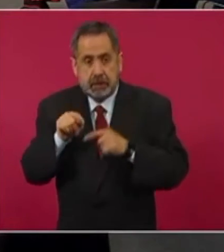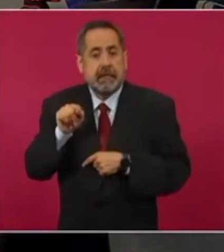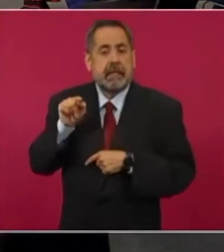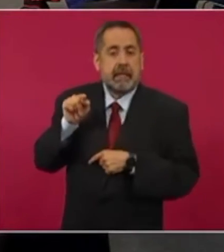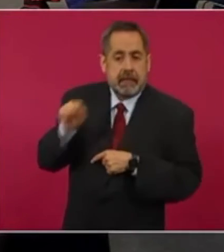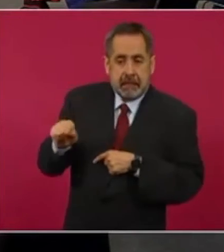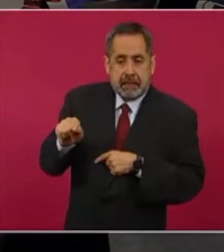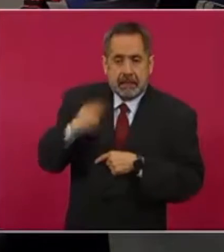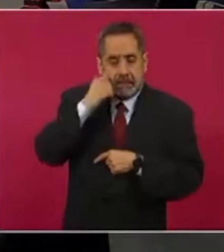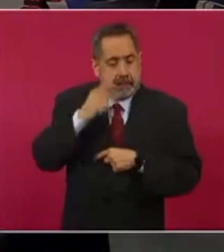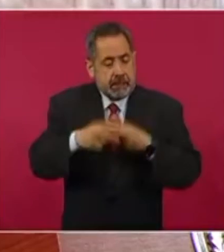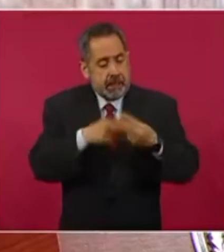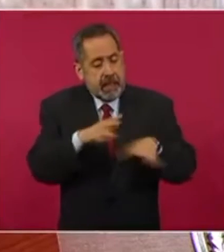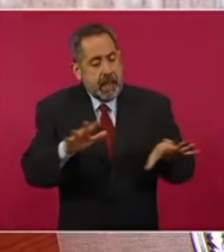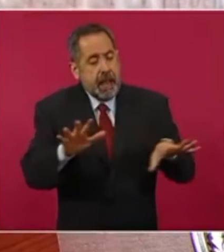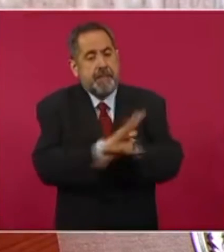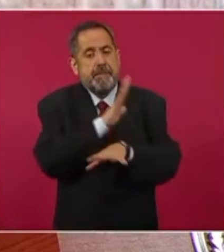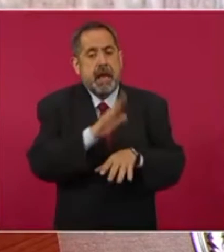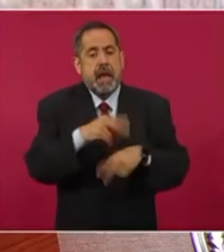buscar cambiar la pregunta.